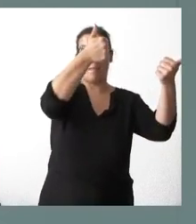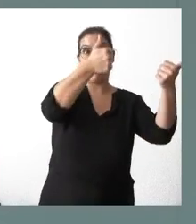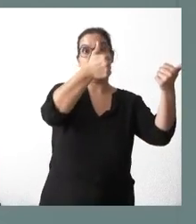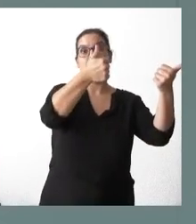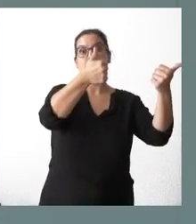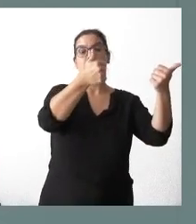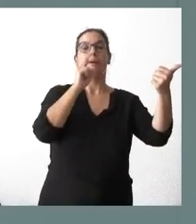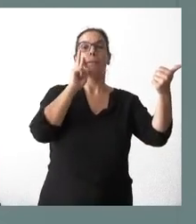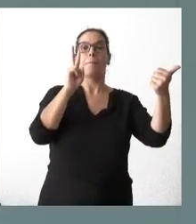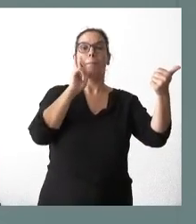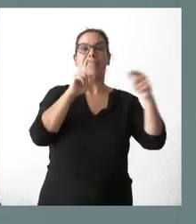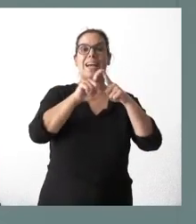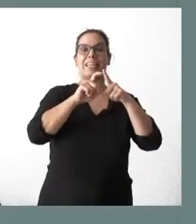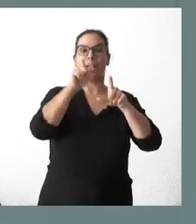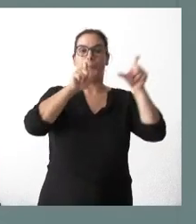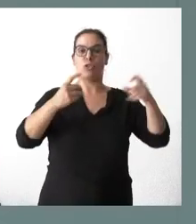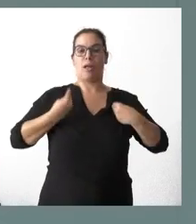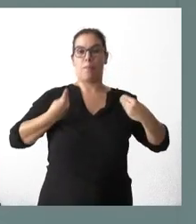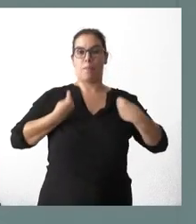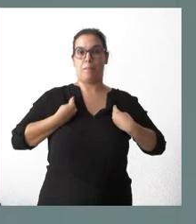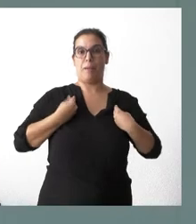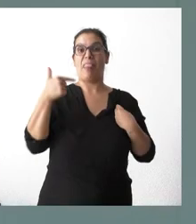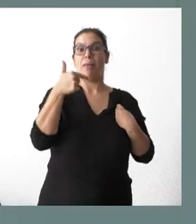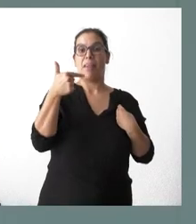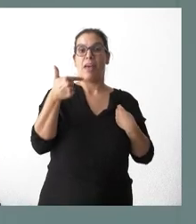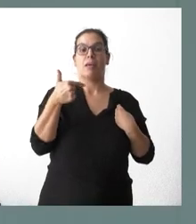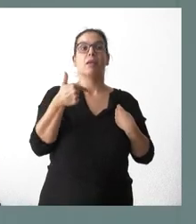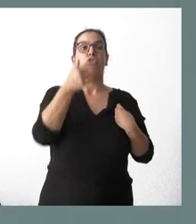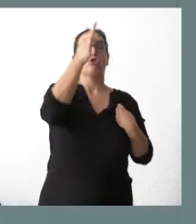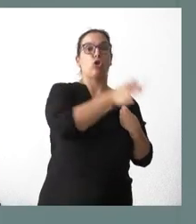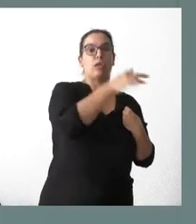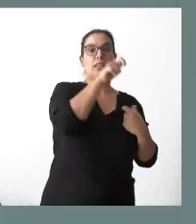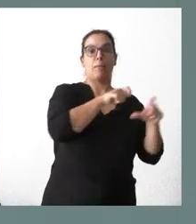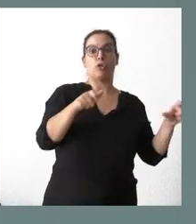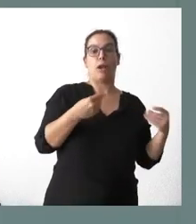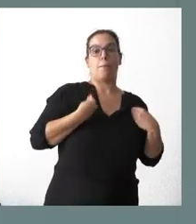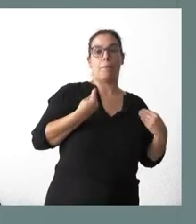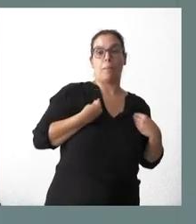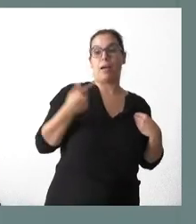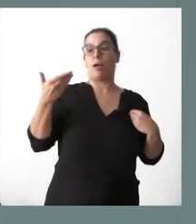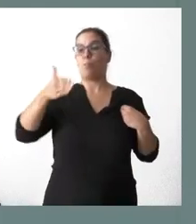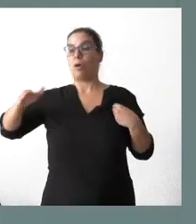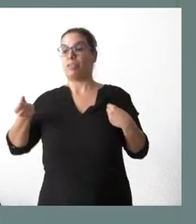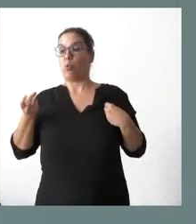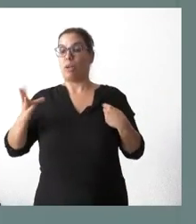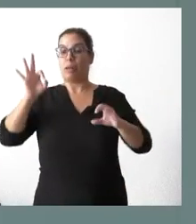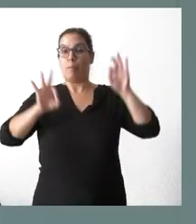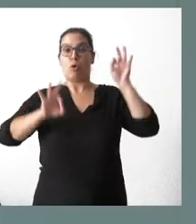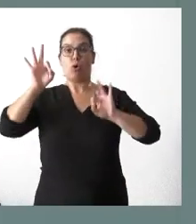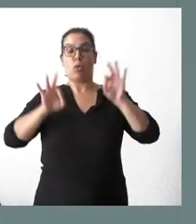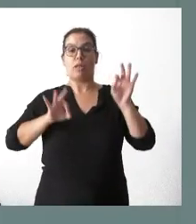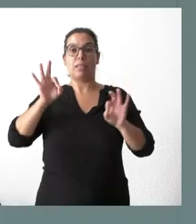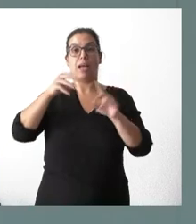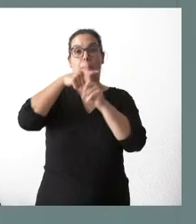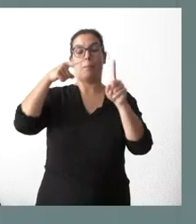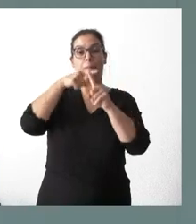pirámide de población, si dividimos mortalidad sobre el total de la población, pues lógicamente, dada la estructura poblacional de Castilla y León, pues el número medio